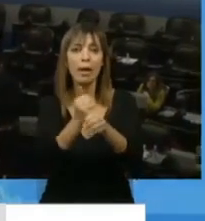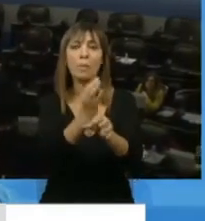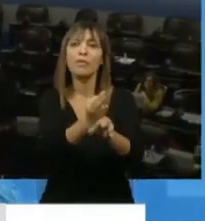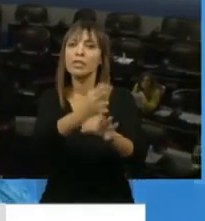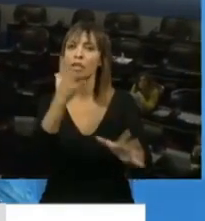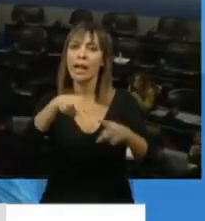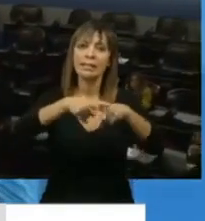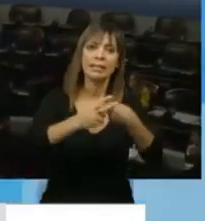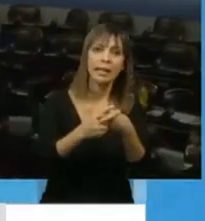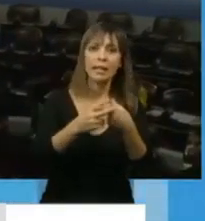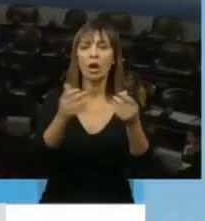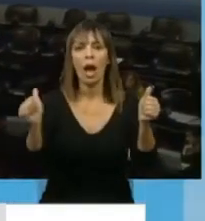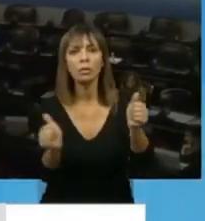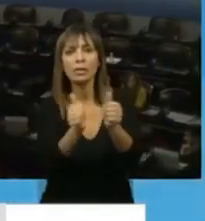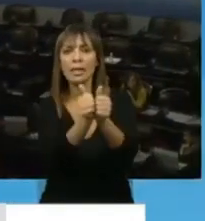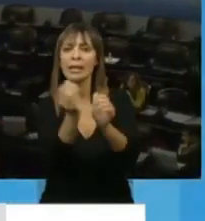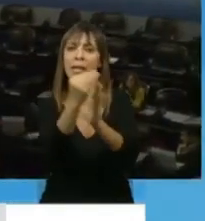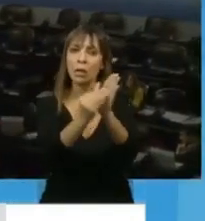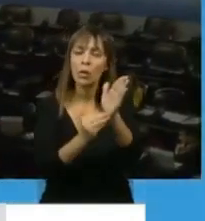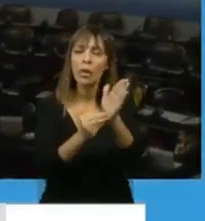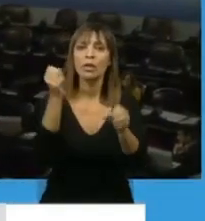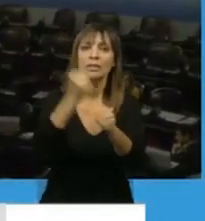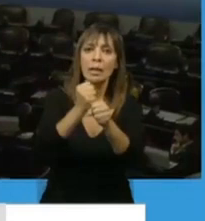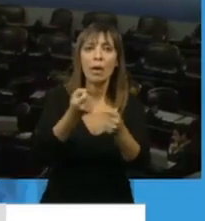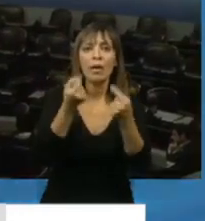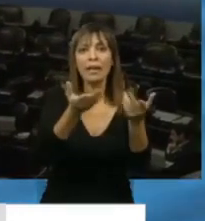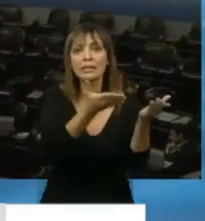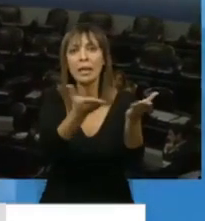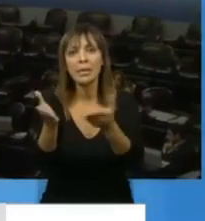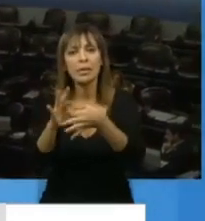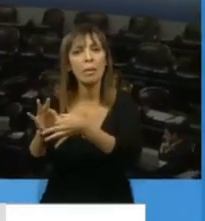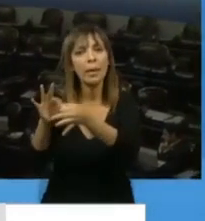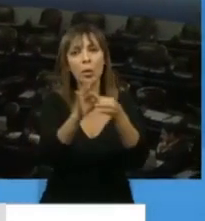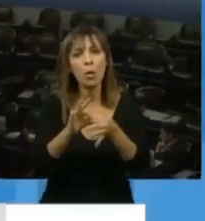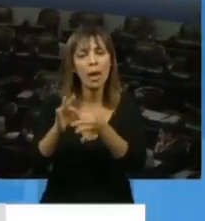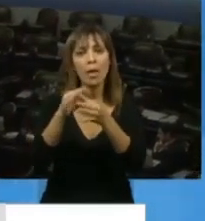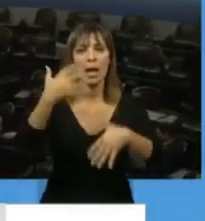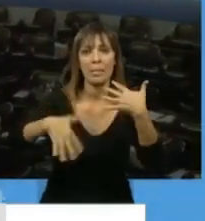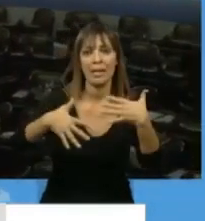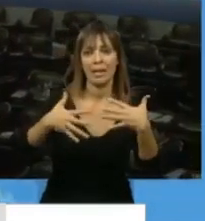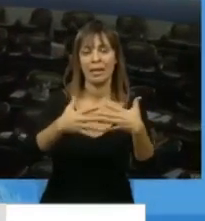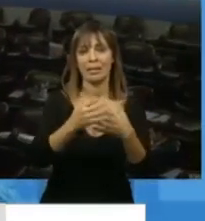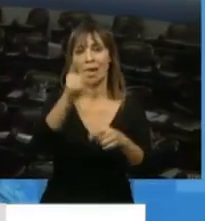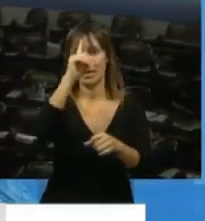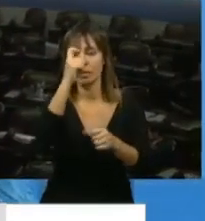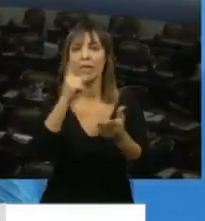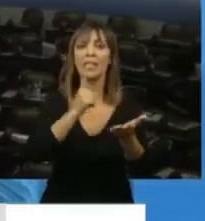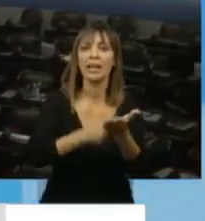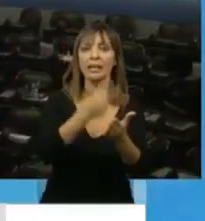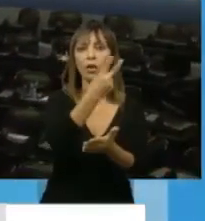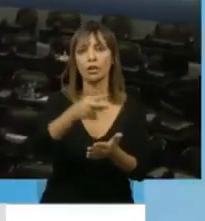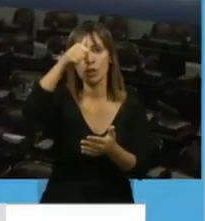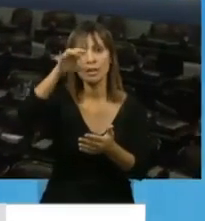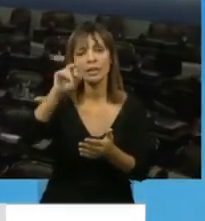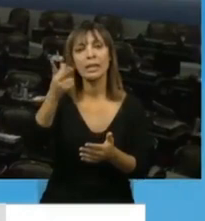profesionales, técnicos, auxiliares incluidos en las actividades que presten servicios relacionados con la emergencia sanitaria establecida por decreto número 260